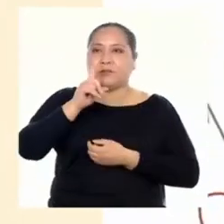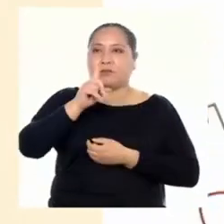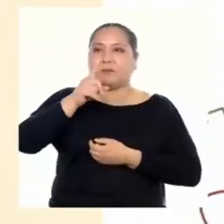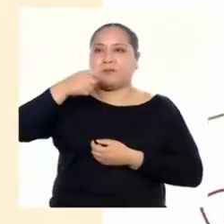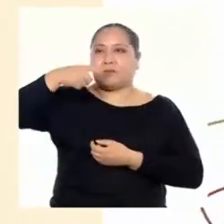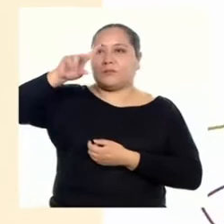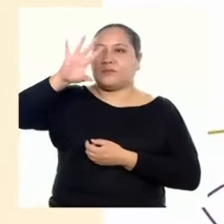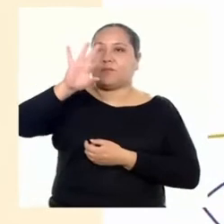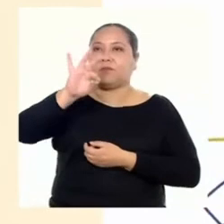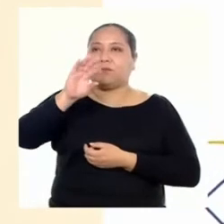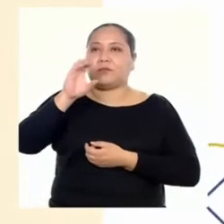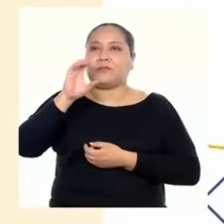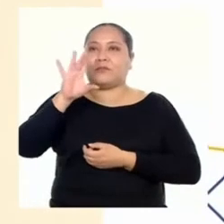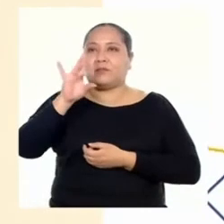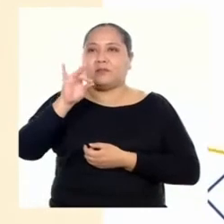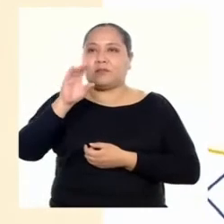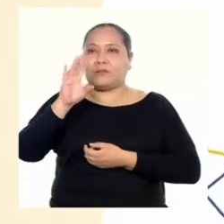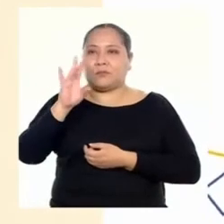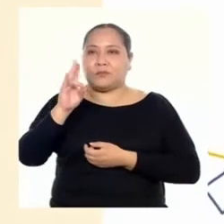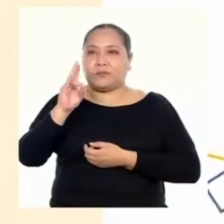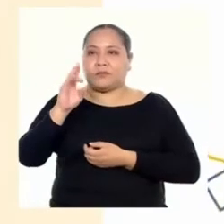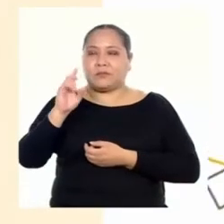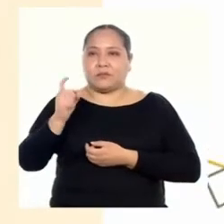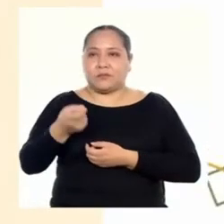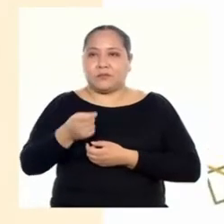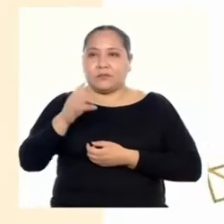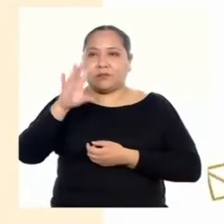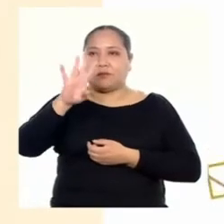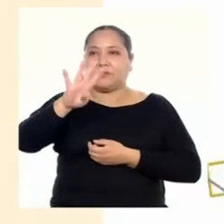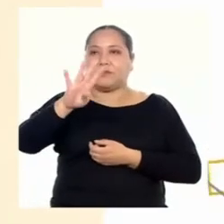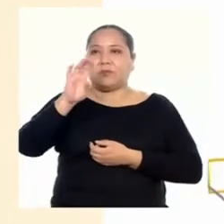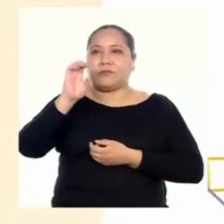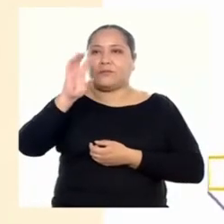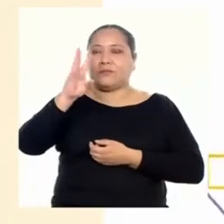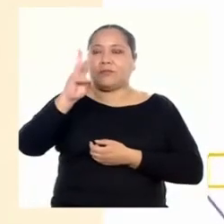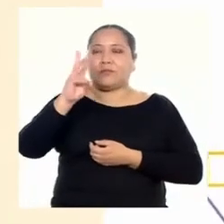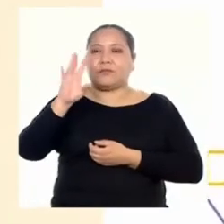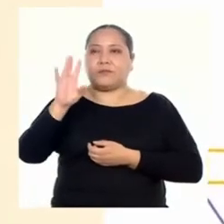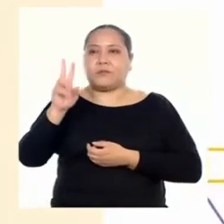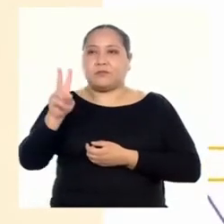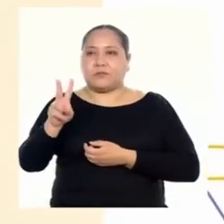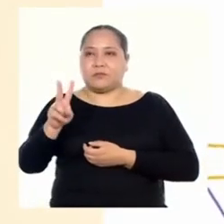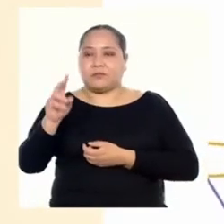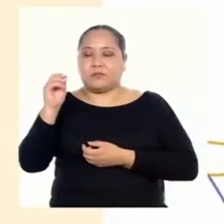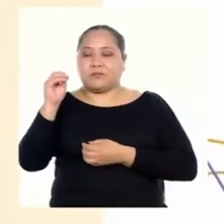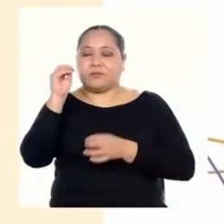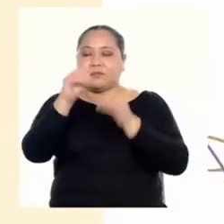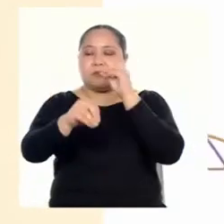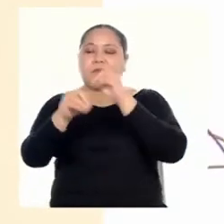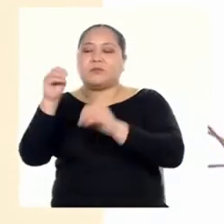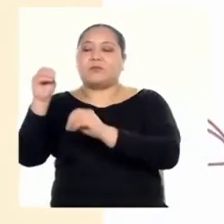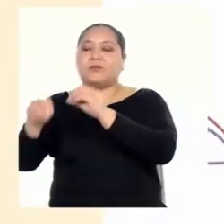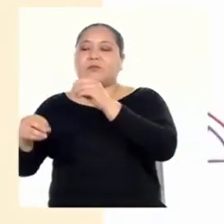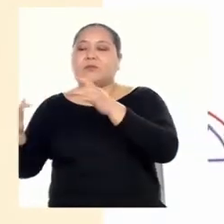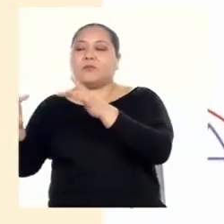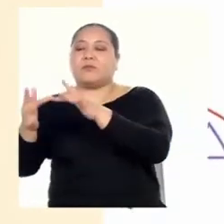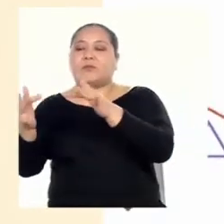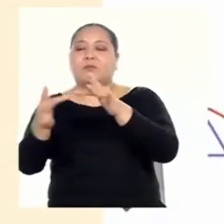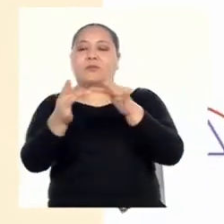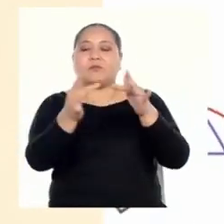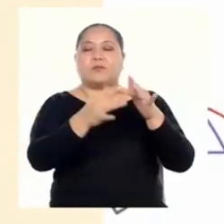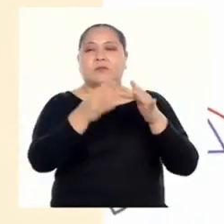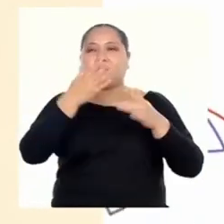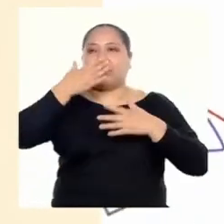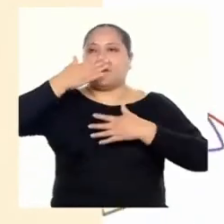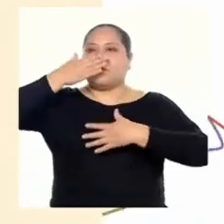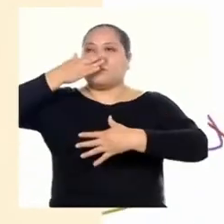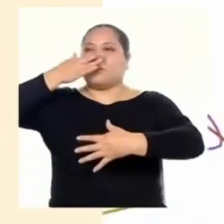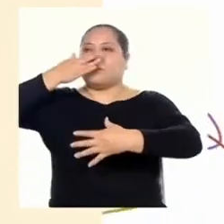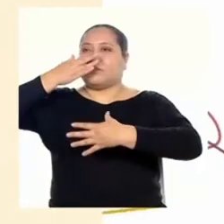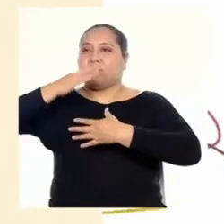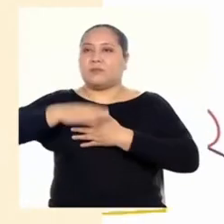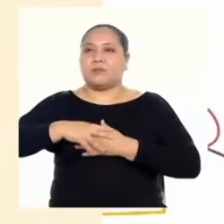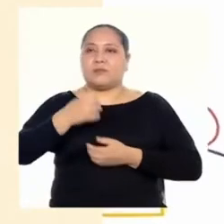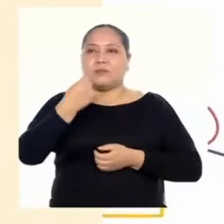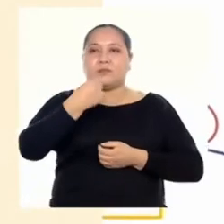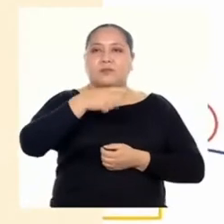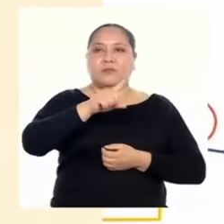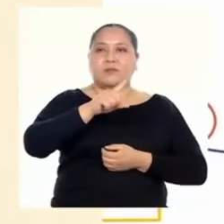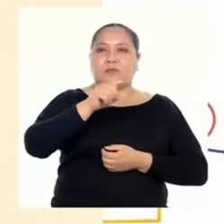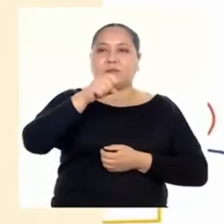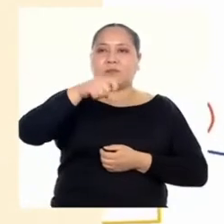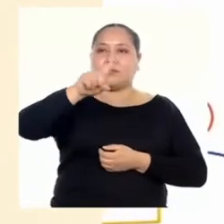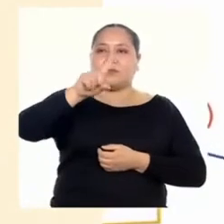,987,462 soles para la instalación de redes de gases. 11